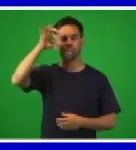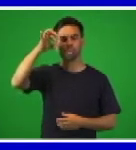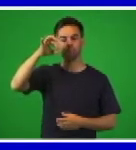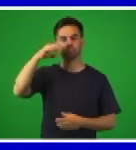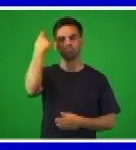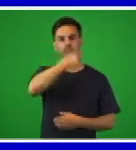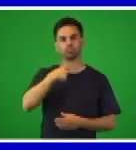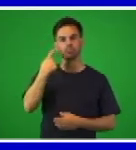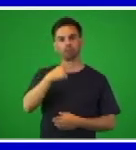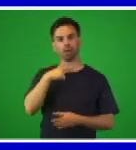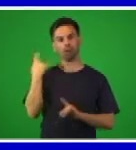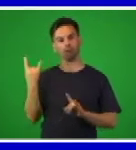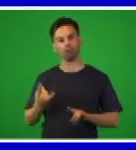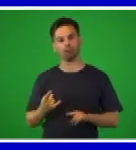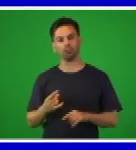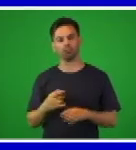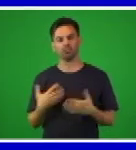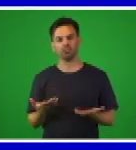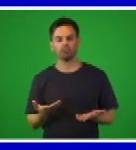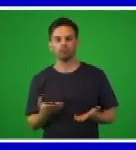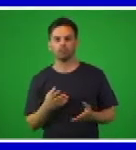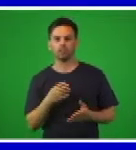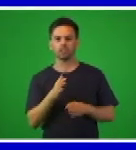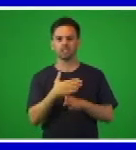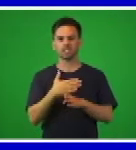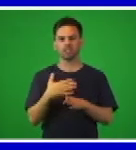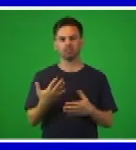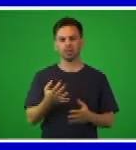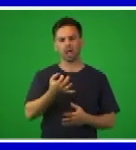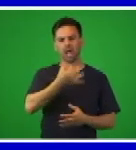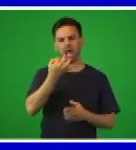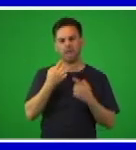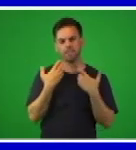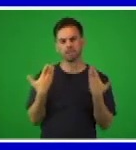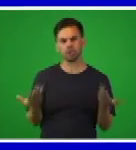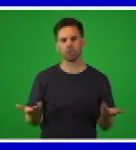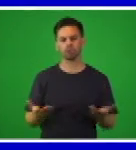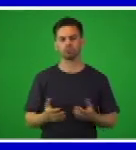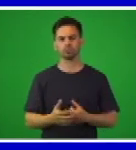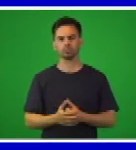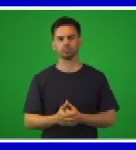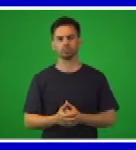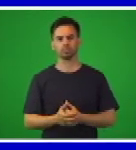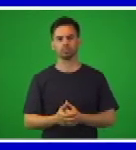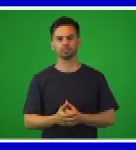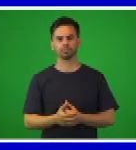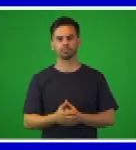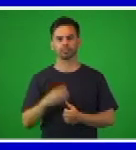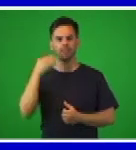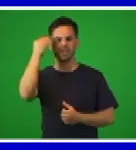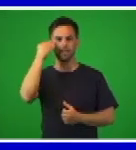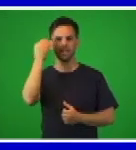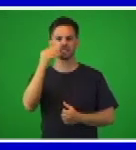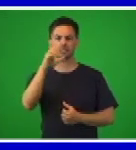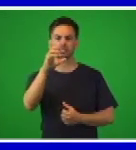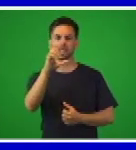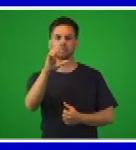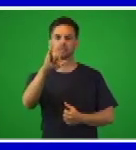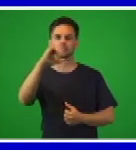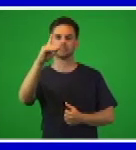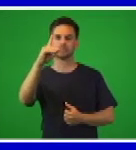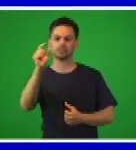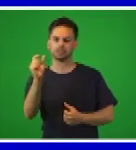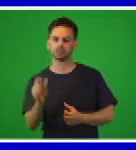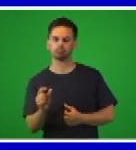fragmento para darnos cuenta y buscar el significado de esta expresión. ¿Crees que el SIC campeador actuó bien? ¿Por